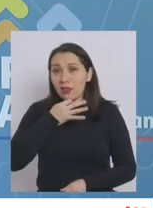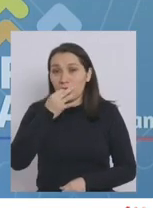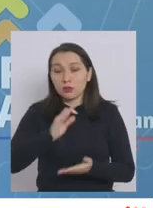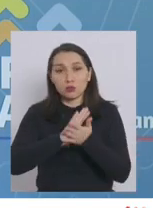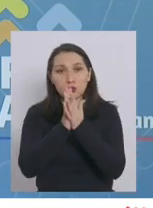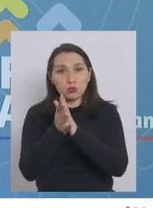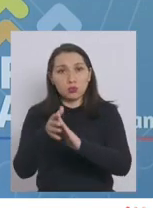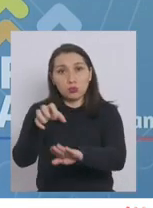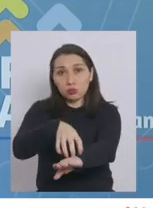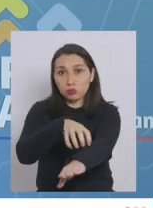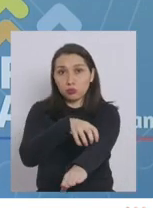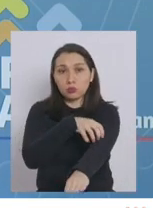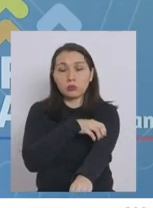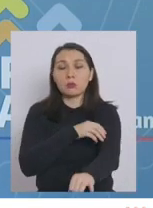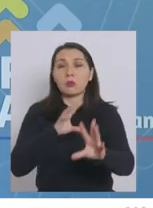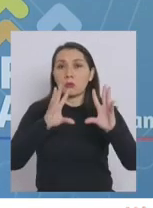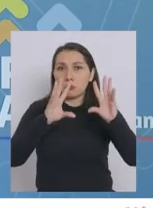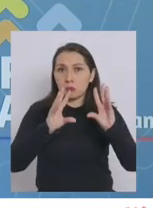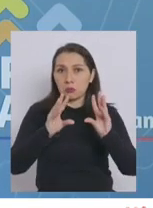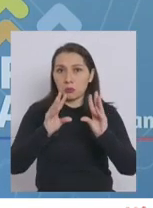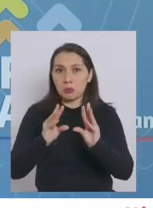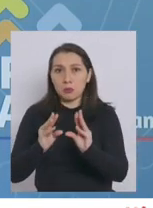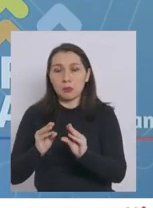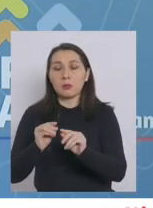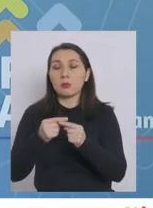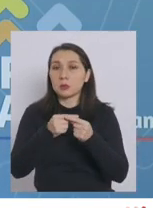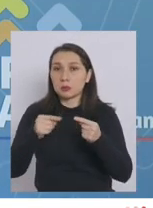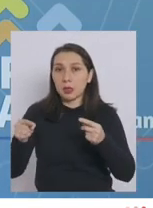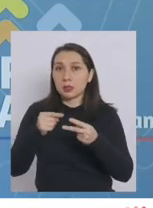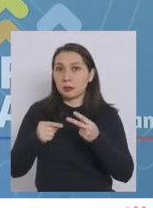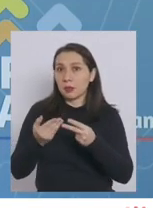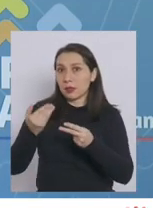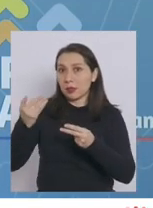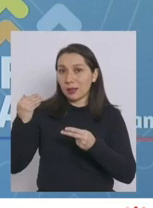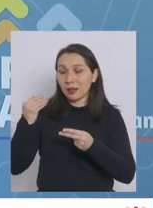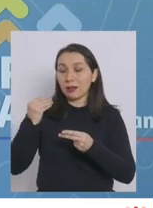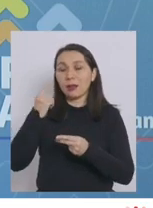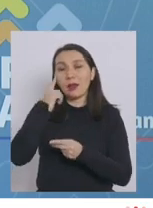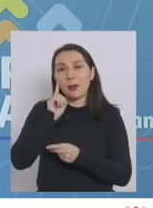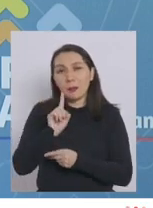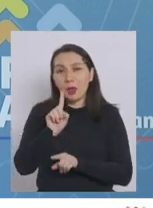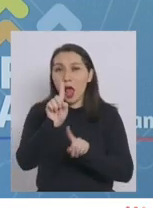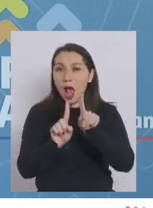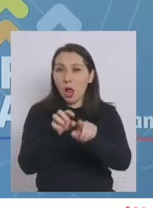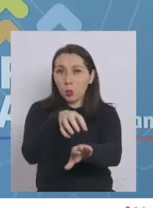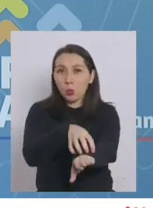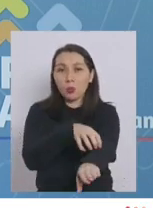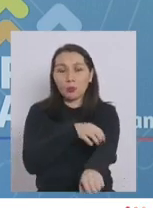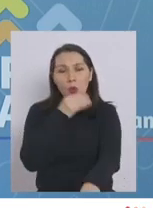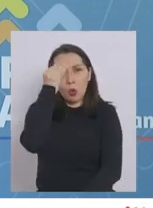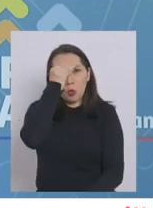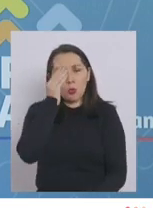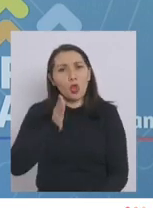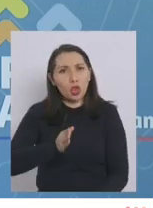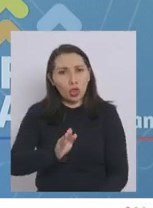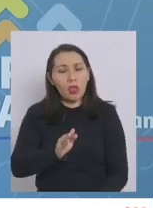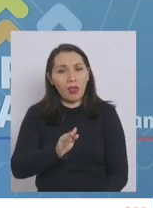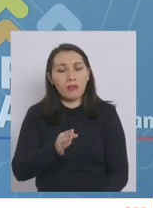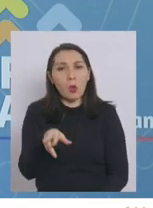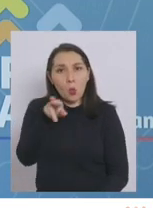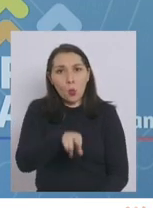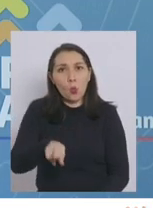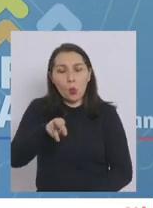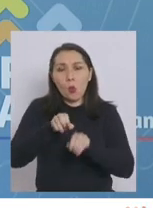regiones han tenido una disminución sostenida en las últimas semanas. Sin embargo, tenemos regiones que nos preocupan porque todavía están con una alta